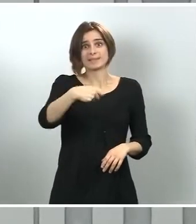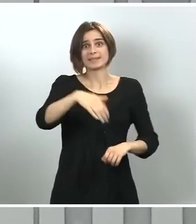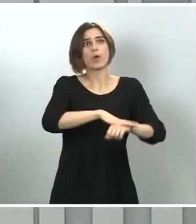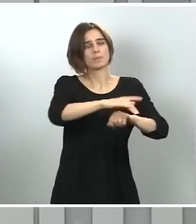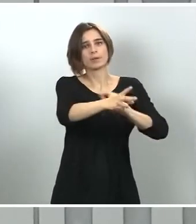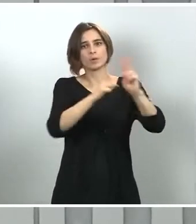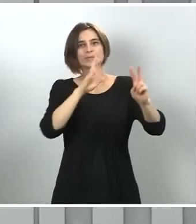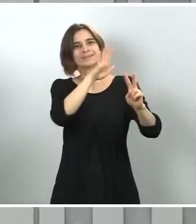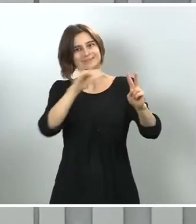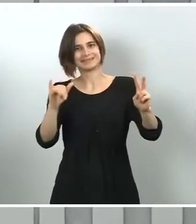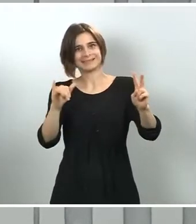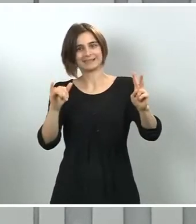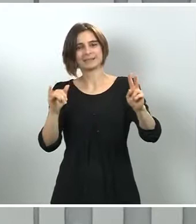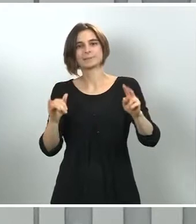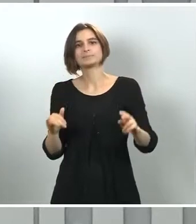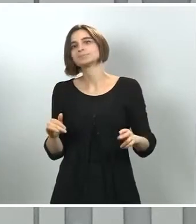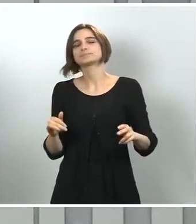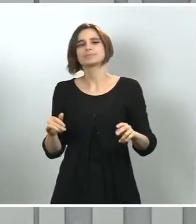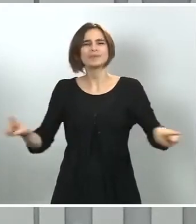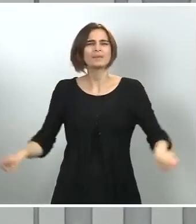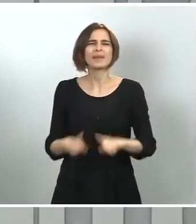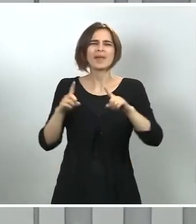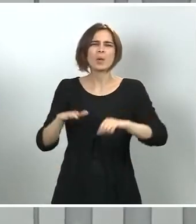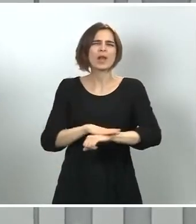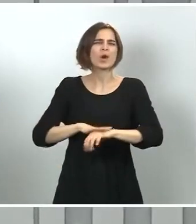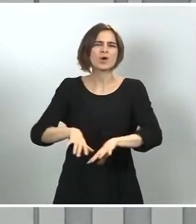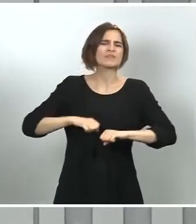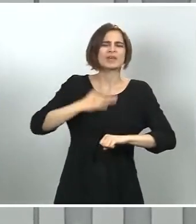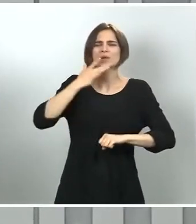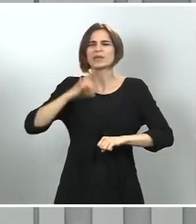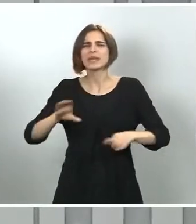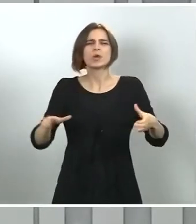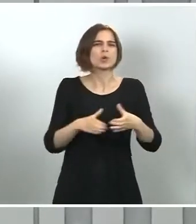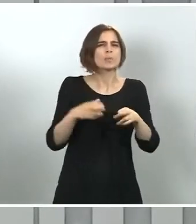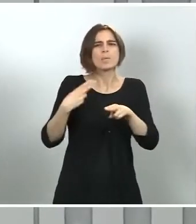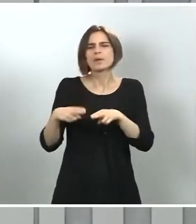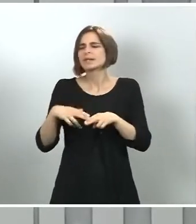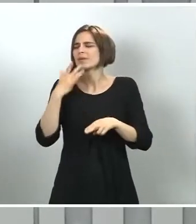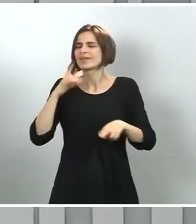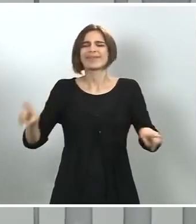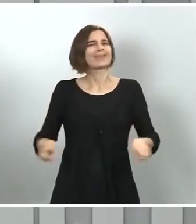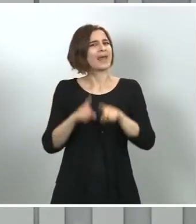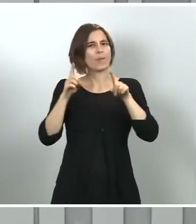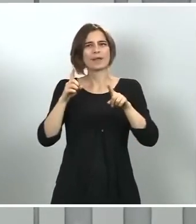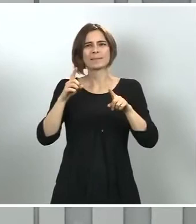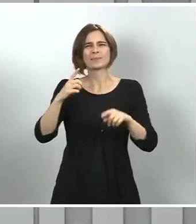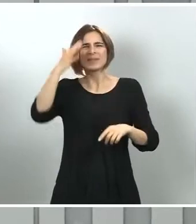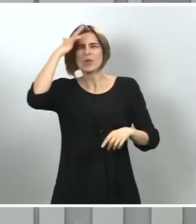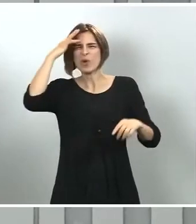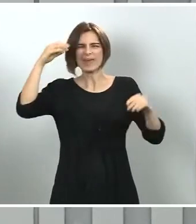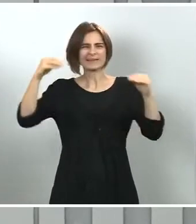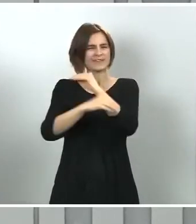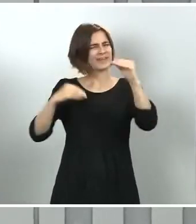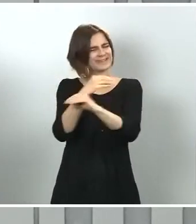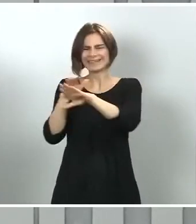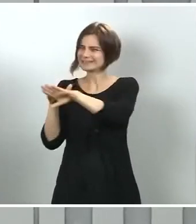que gobierne quien gobierne, podamos aparcar nuestras diferencias y podamos poner el interés general, el